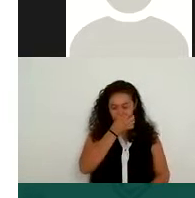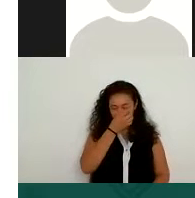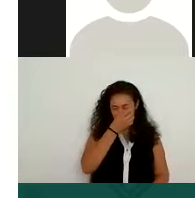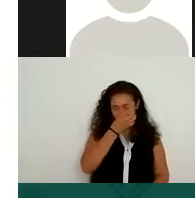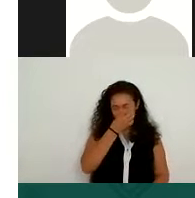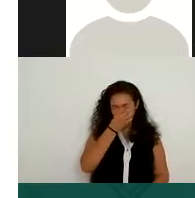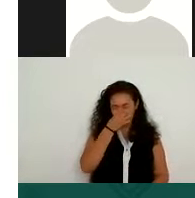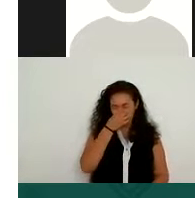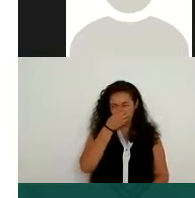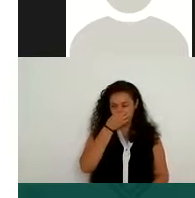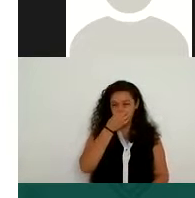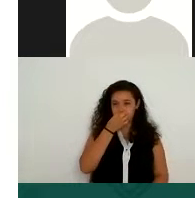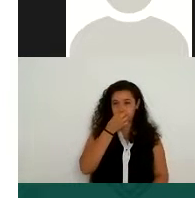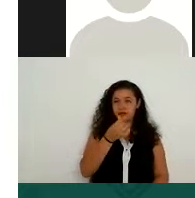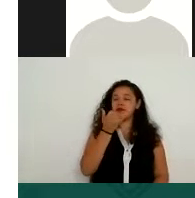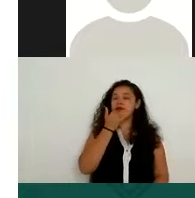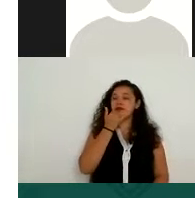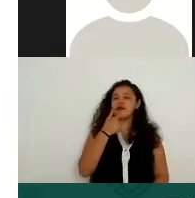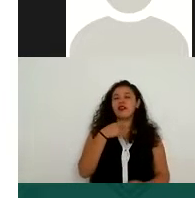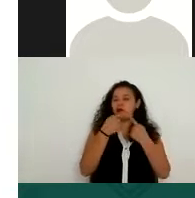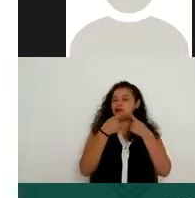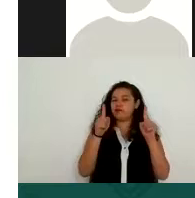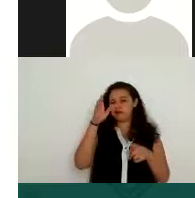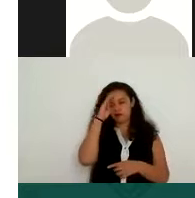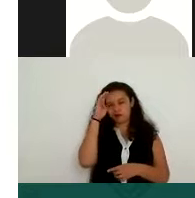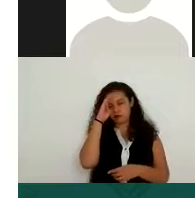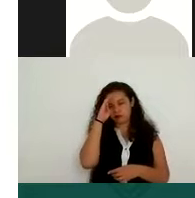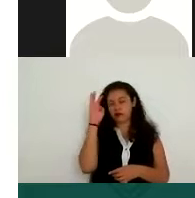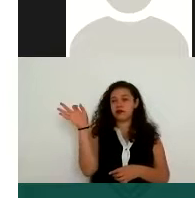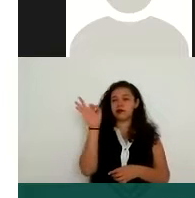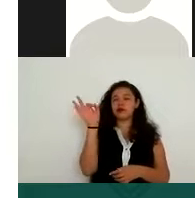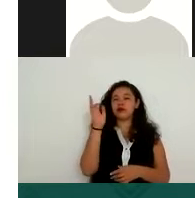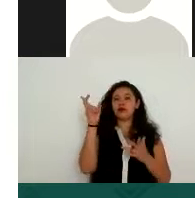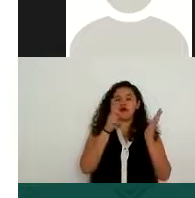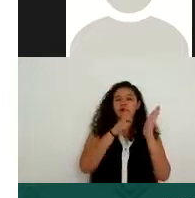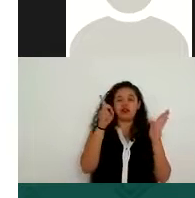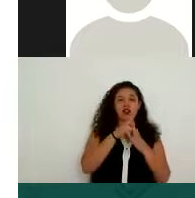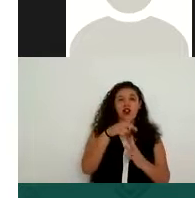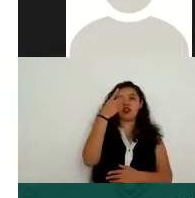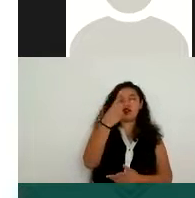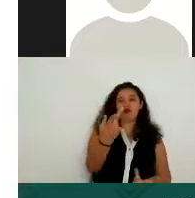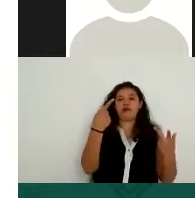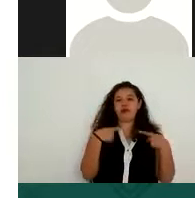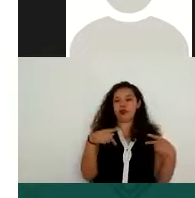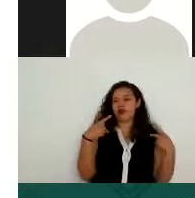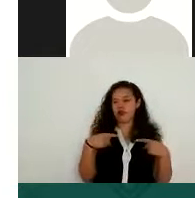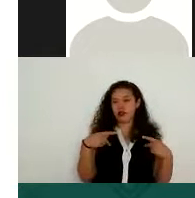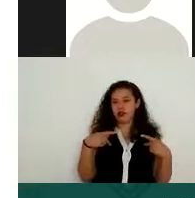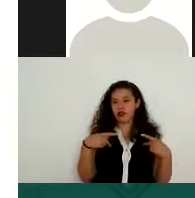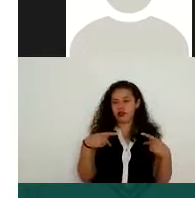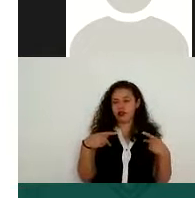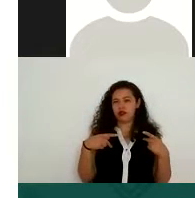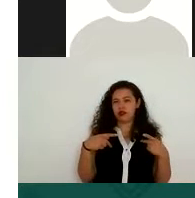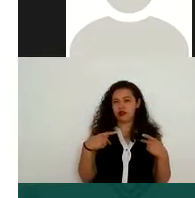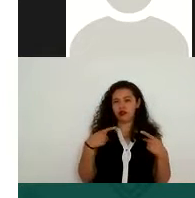yo difiero porque probablemente en el departamento hay dos personas que pueden tener las